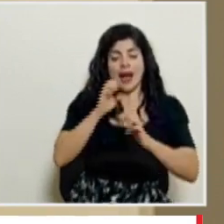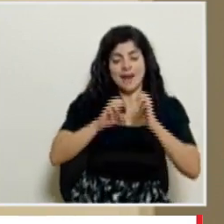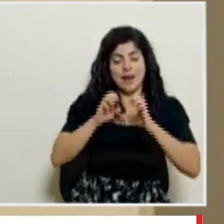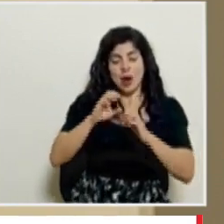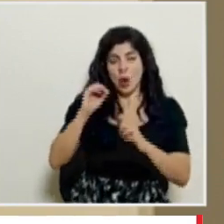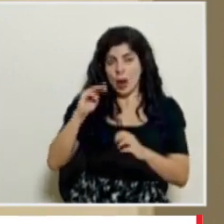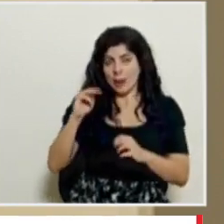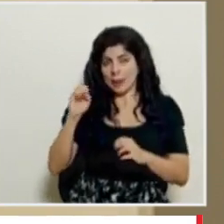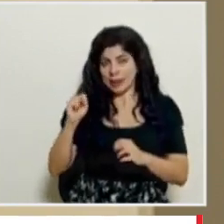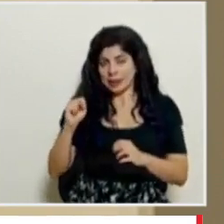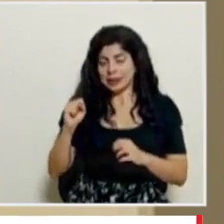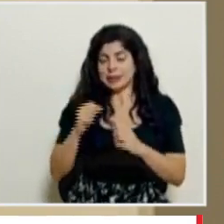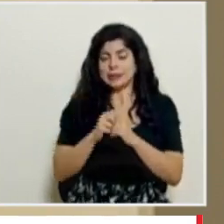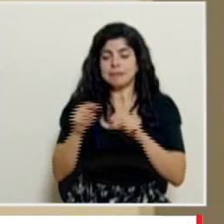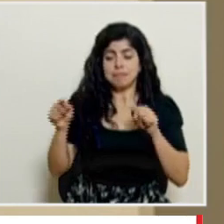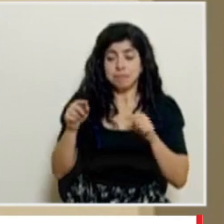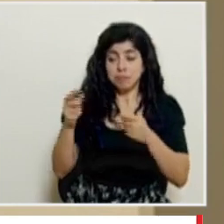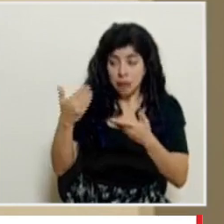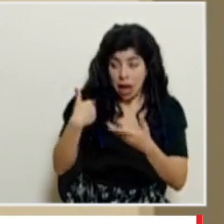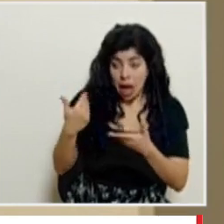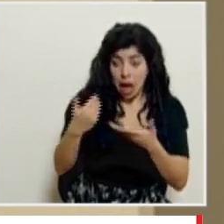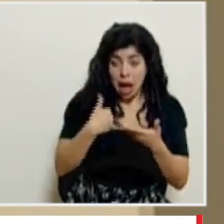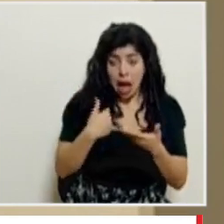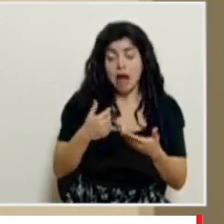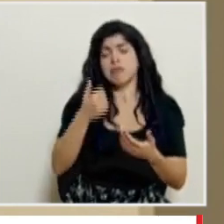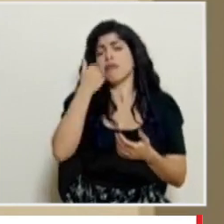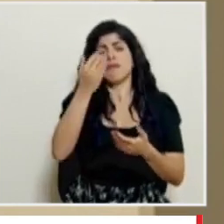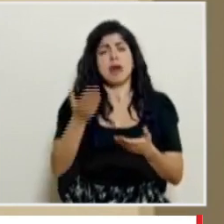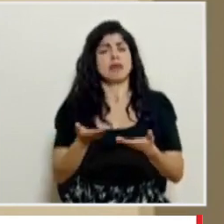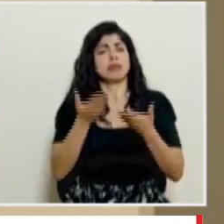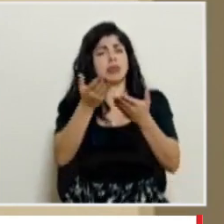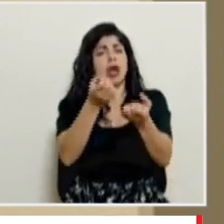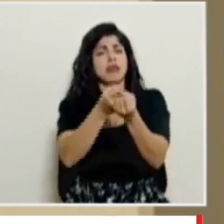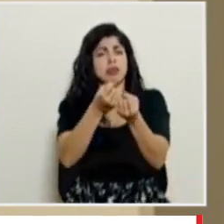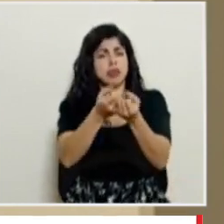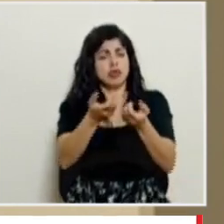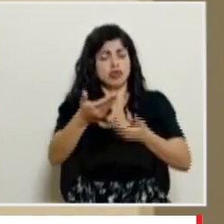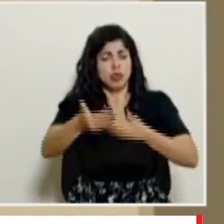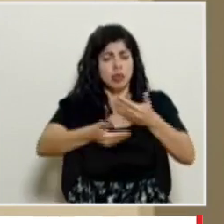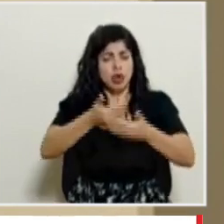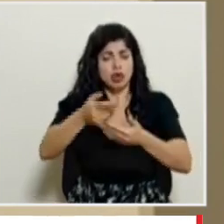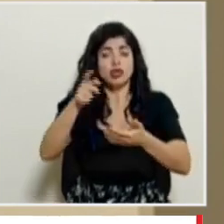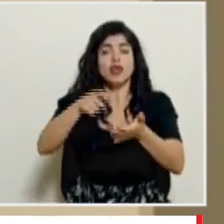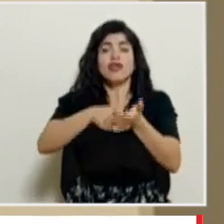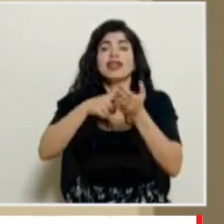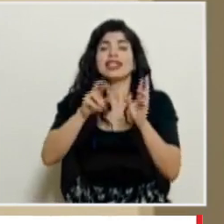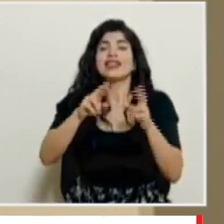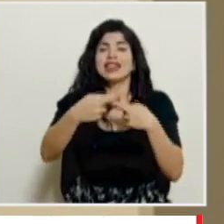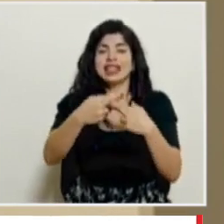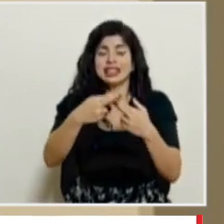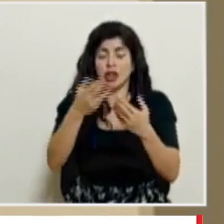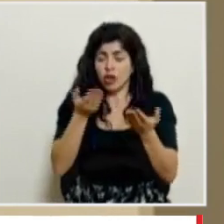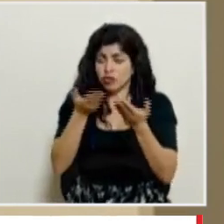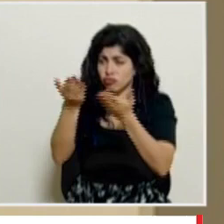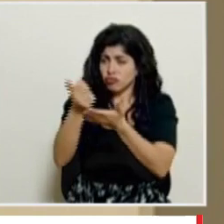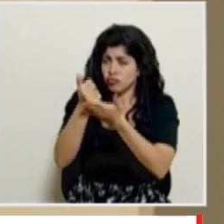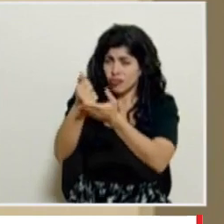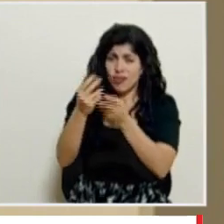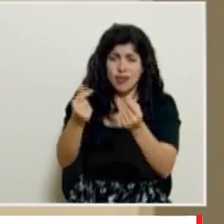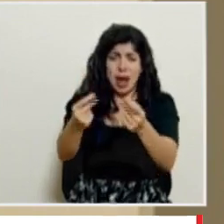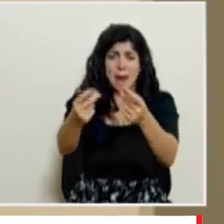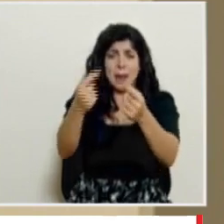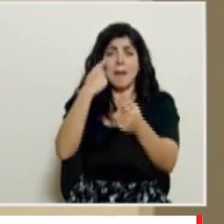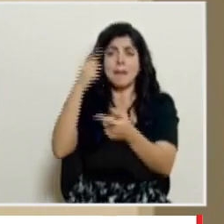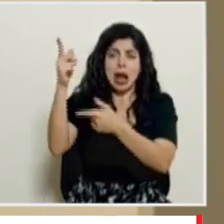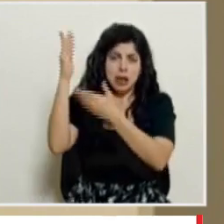Mundial de la Salud con todo gusto facilitamos todo obviamente que se cumplan pero todo eso va a ser acelerado